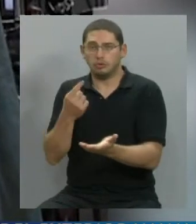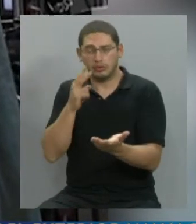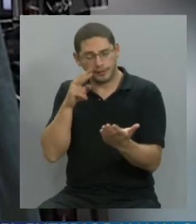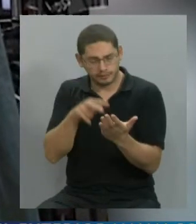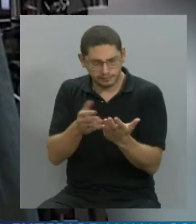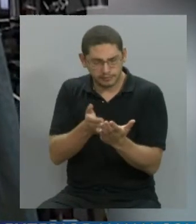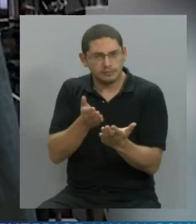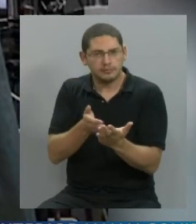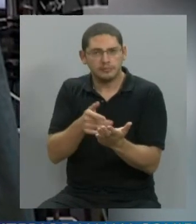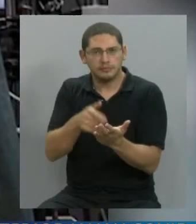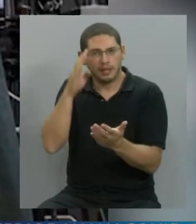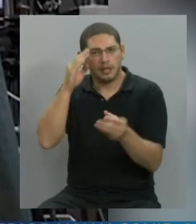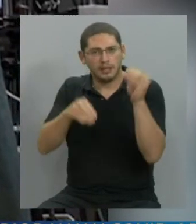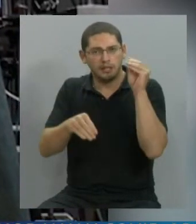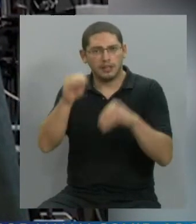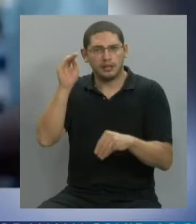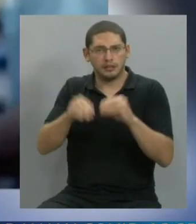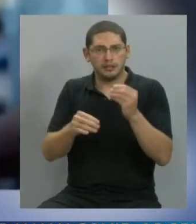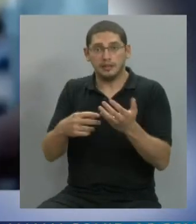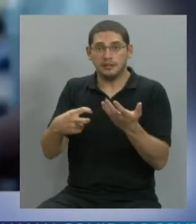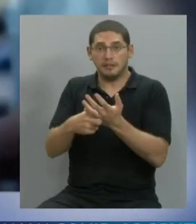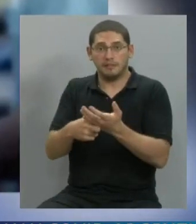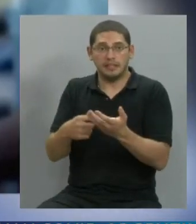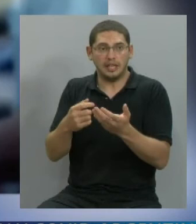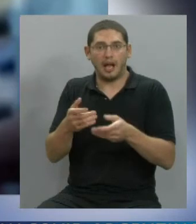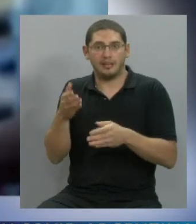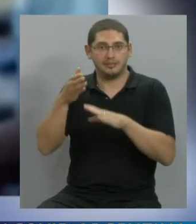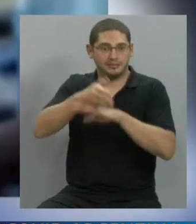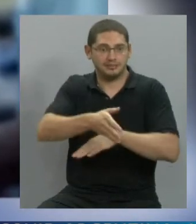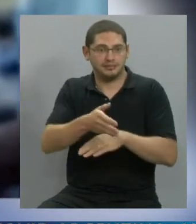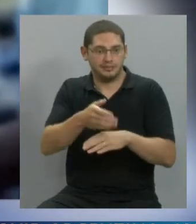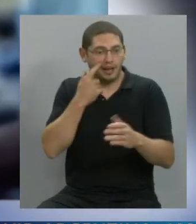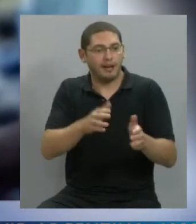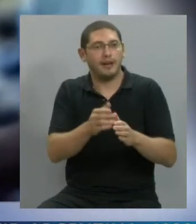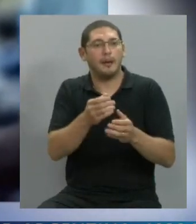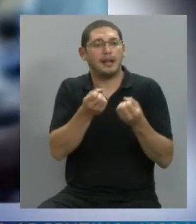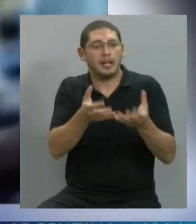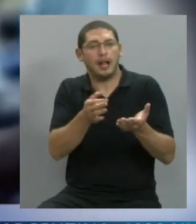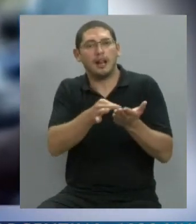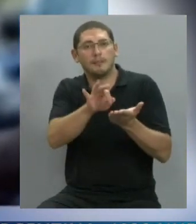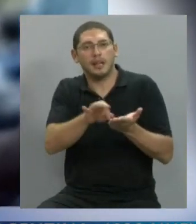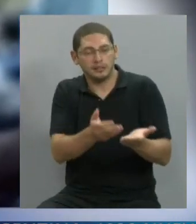locas, los fiscales cuando llegan a las fiscalías, las tratan de locas y ahora resulta que